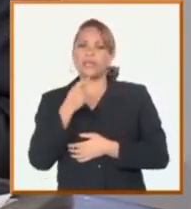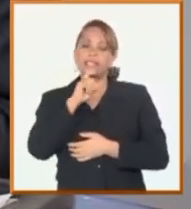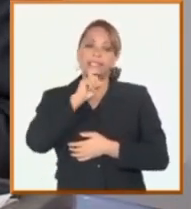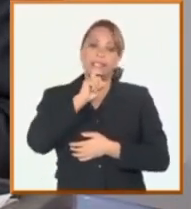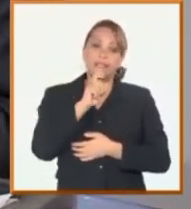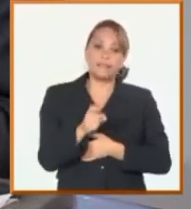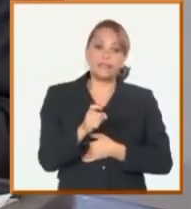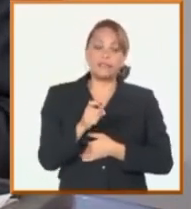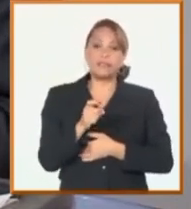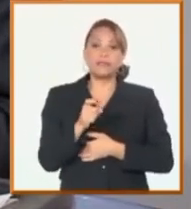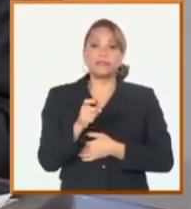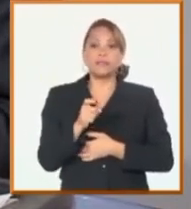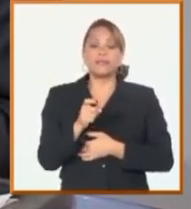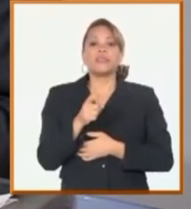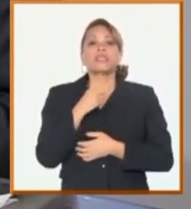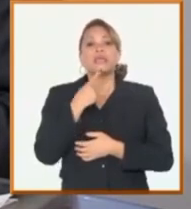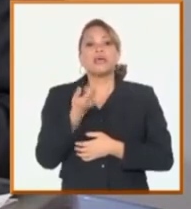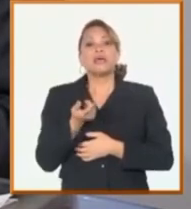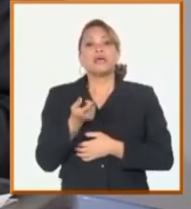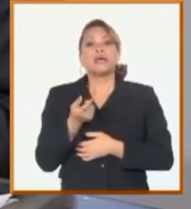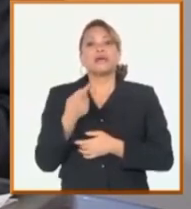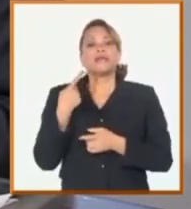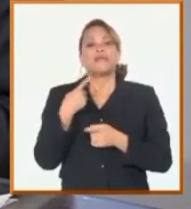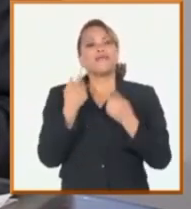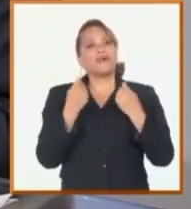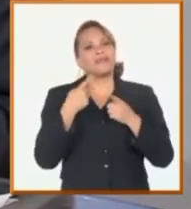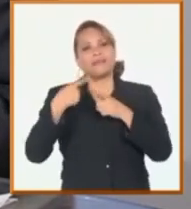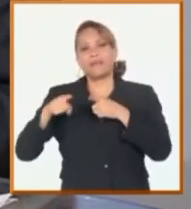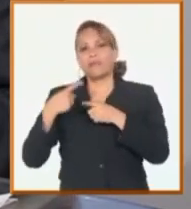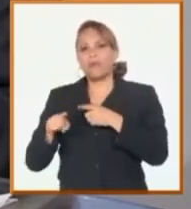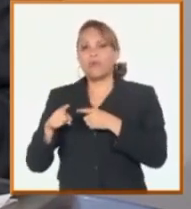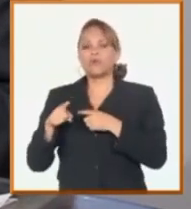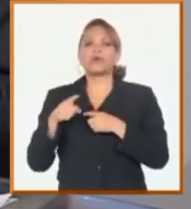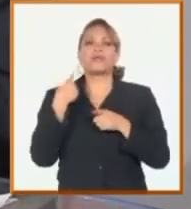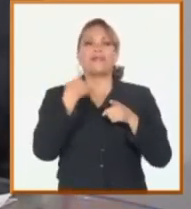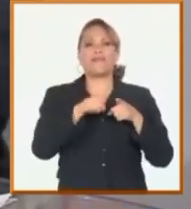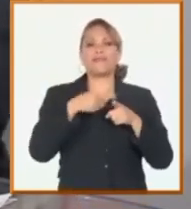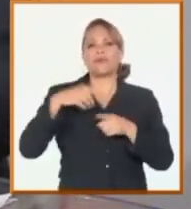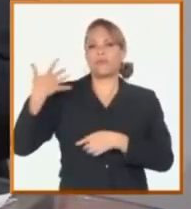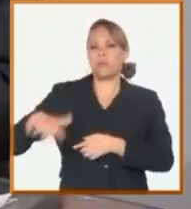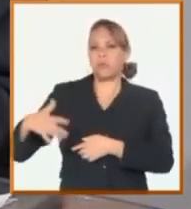¿Qué el impacto